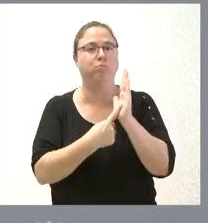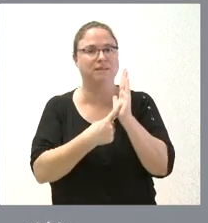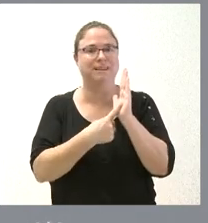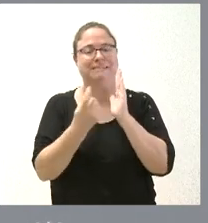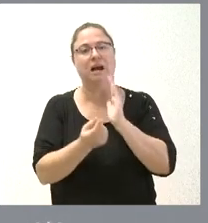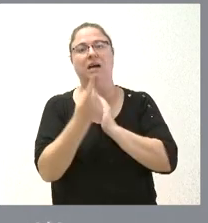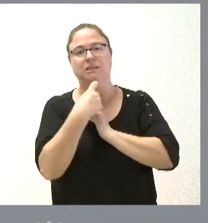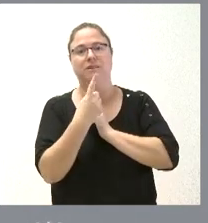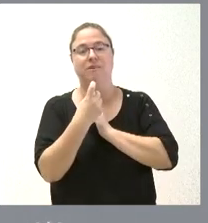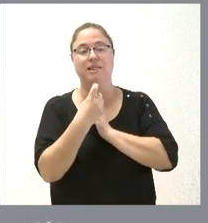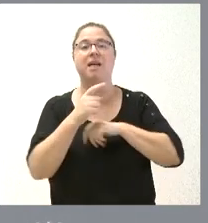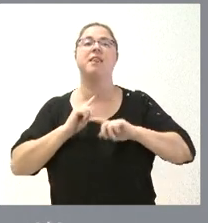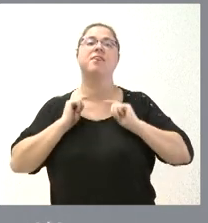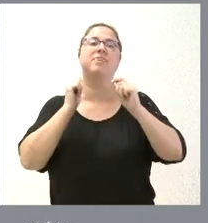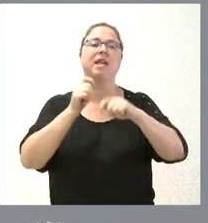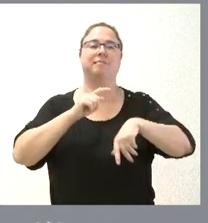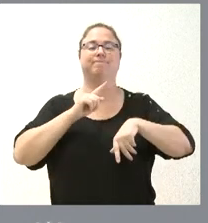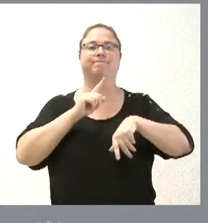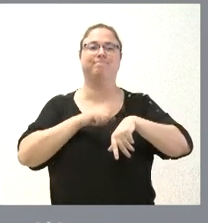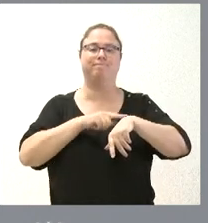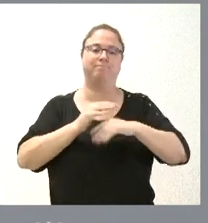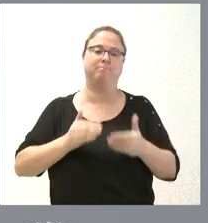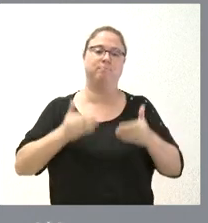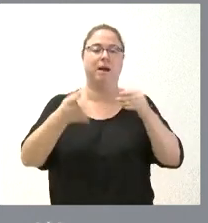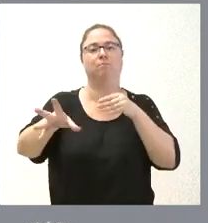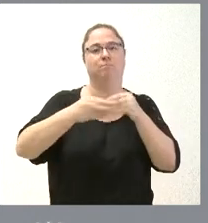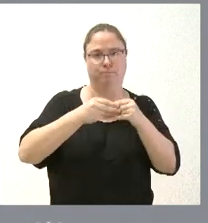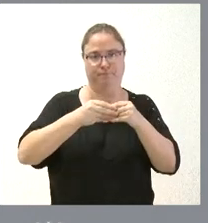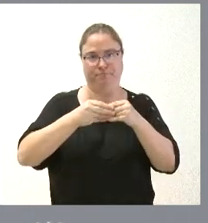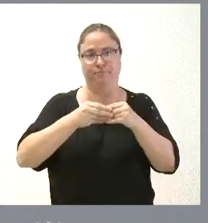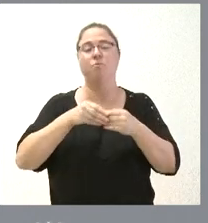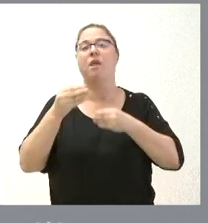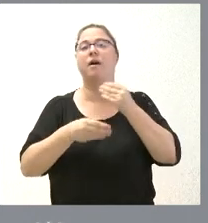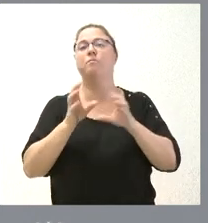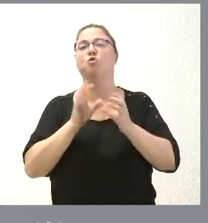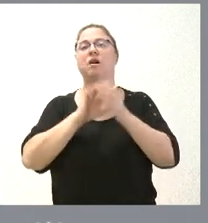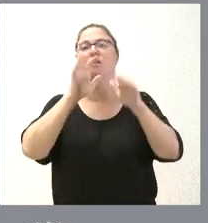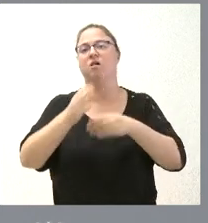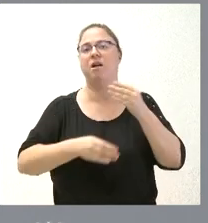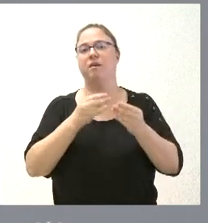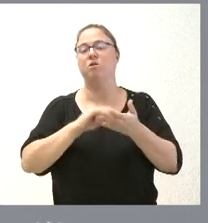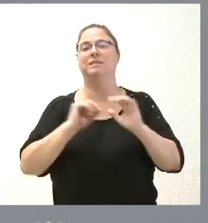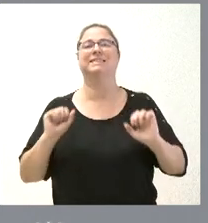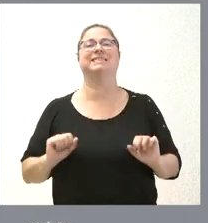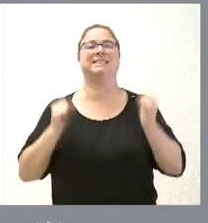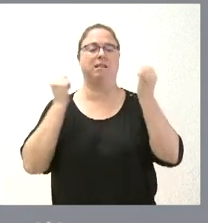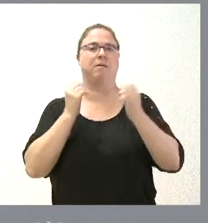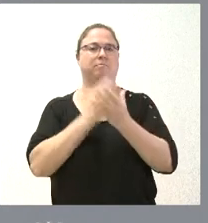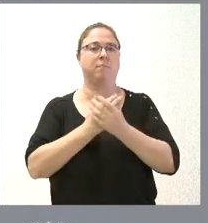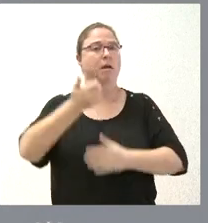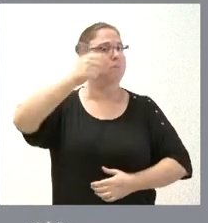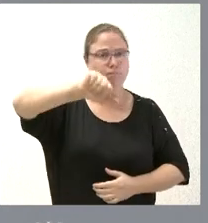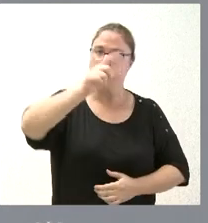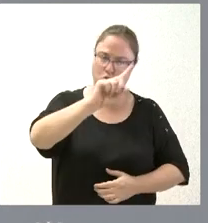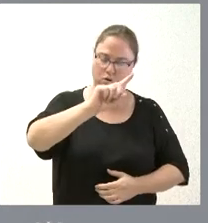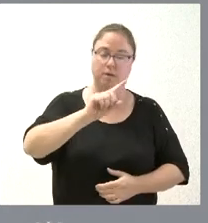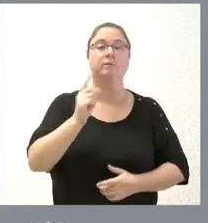y se les otorga momentos para completar ese expediente. Lo que hacemos de la Junta de Castilla no es resolver el expediente de forma negativa, sino dar